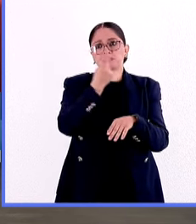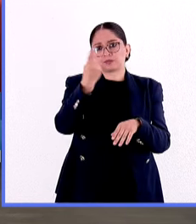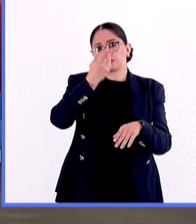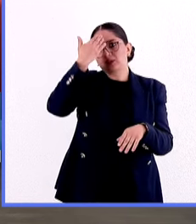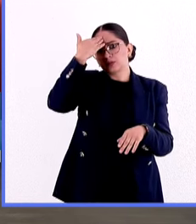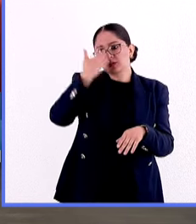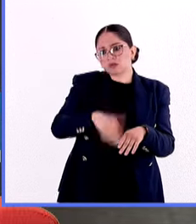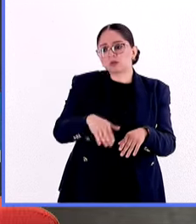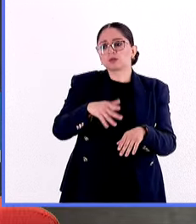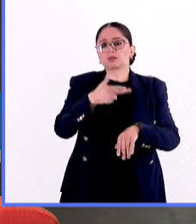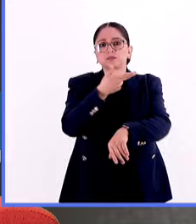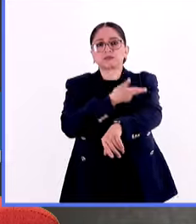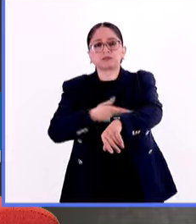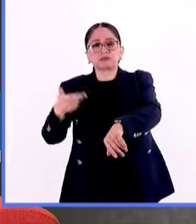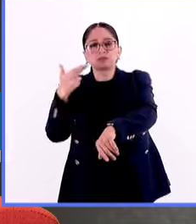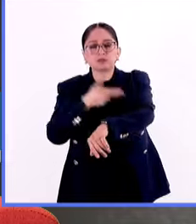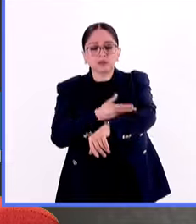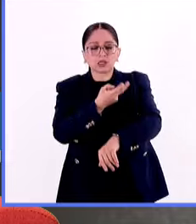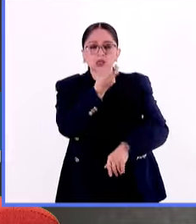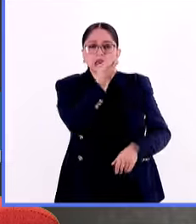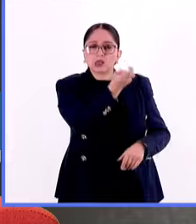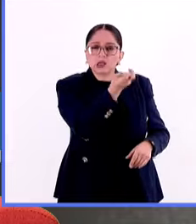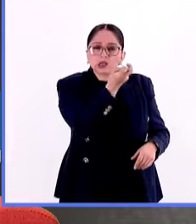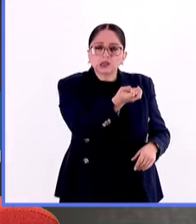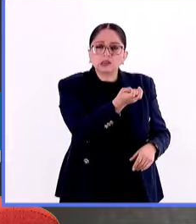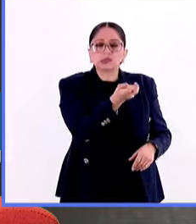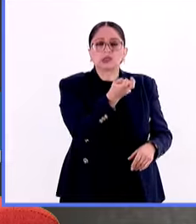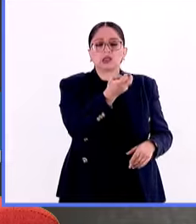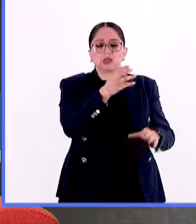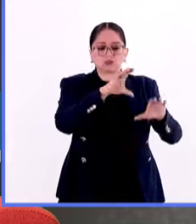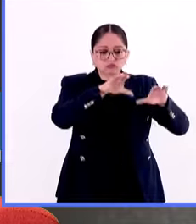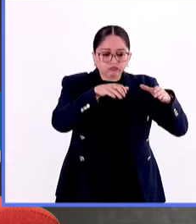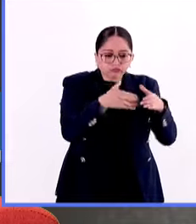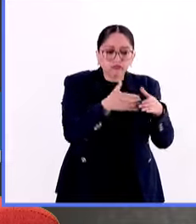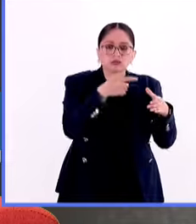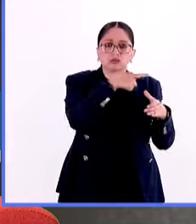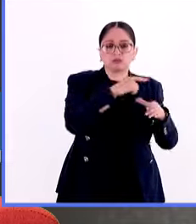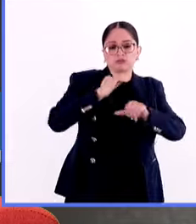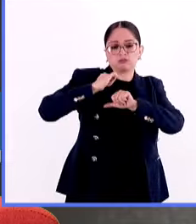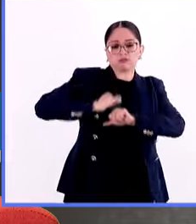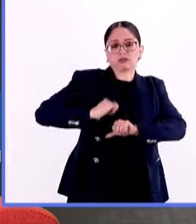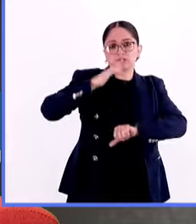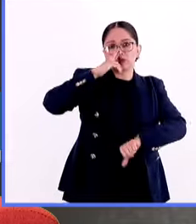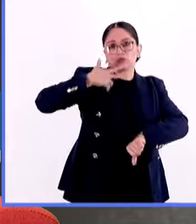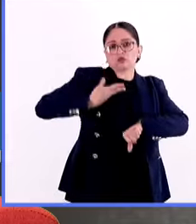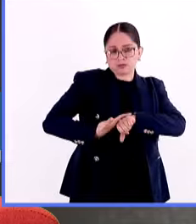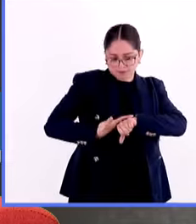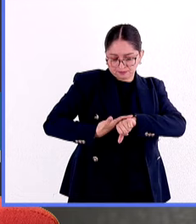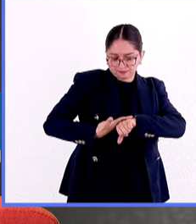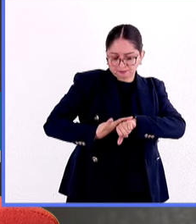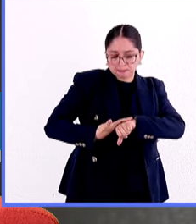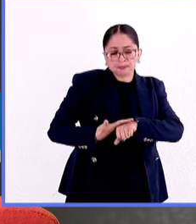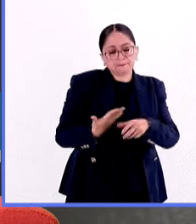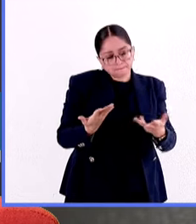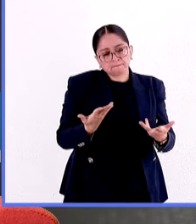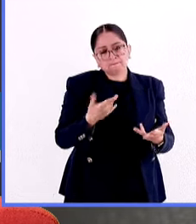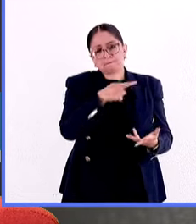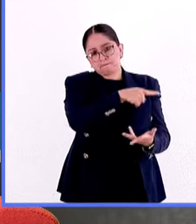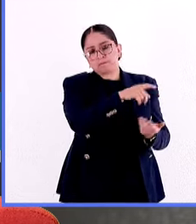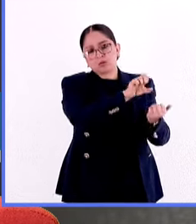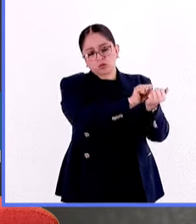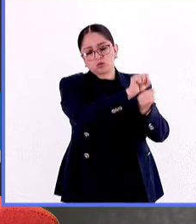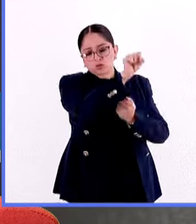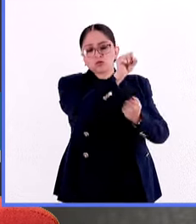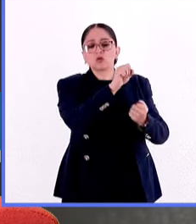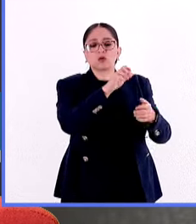legislar que es la facultad de este poder legislativo, entonces sí se han hecho reformas por ejemplo